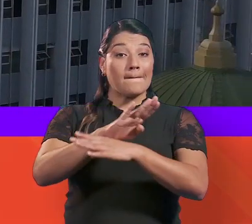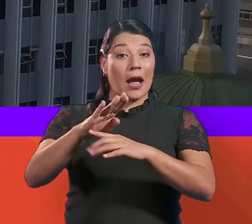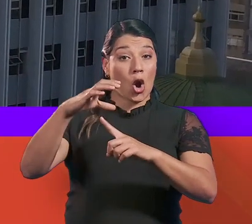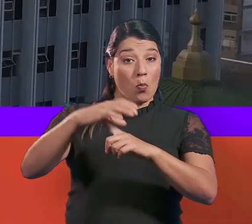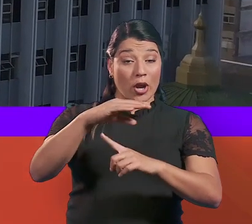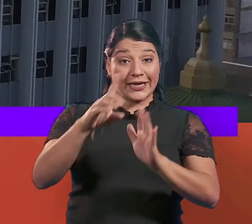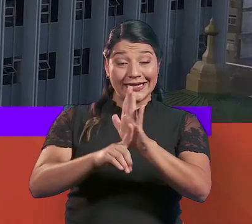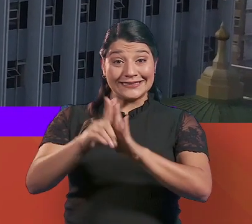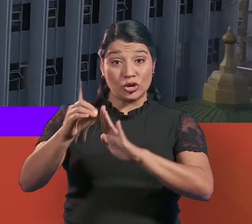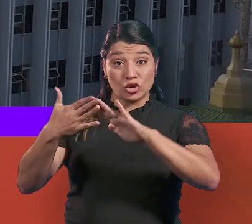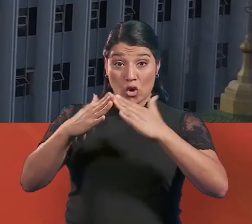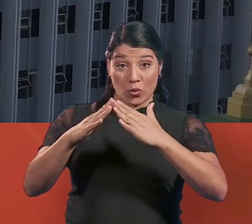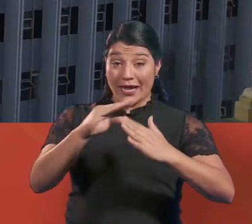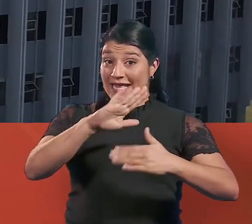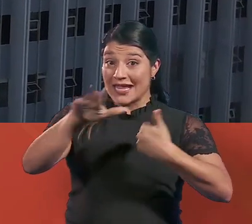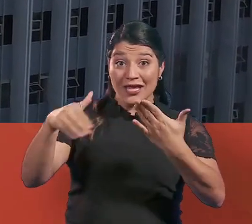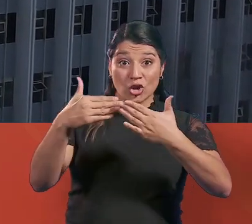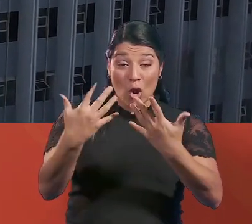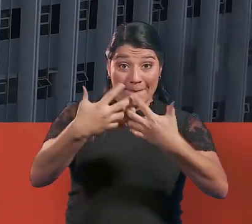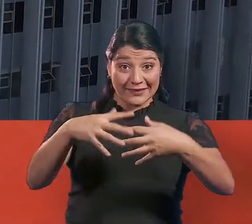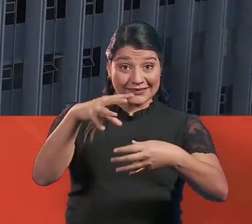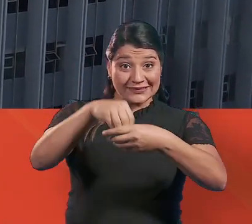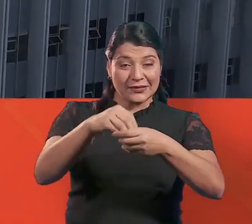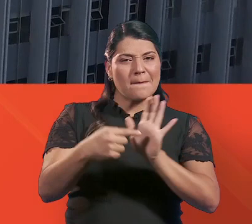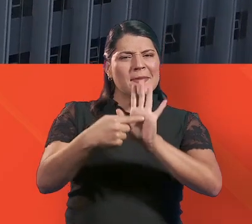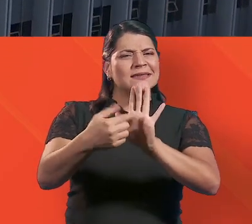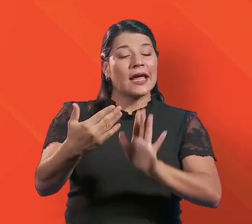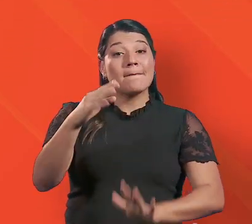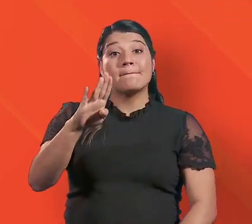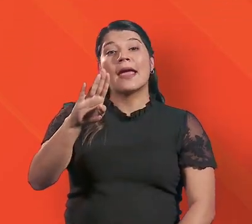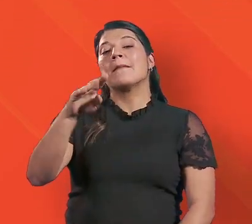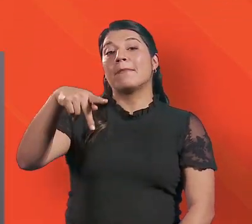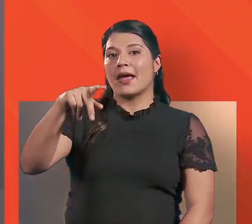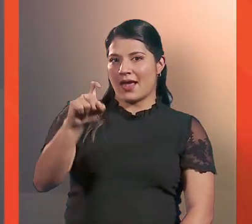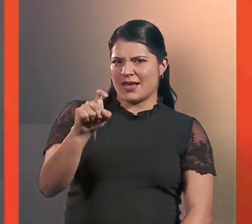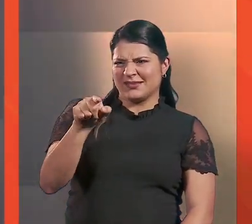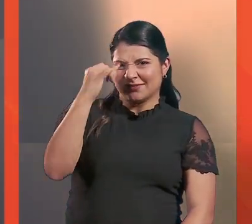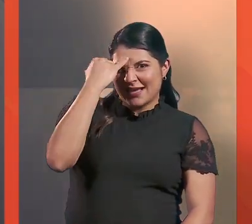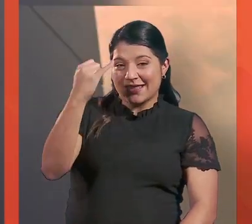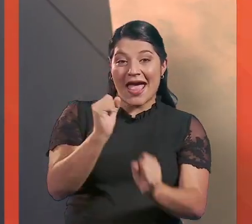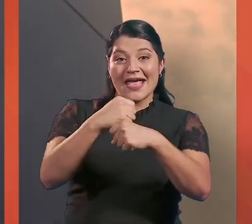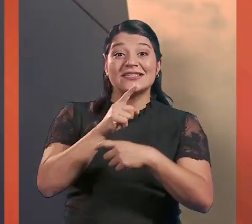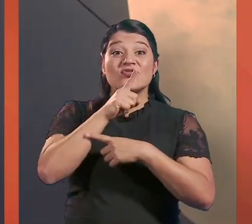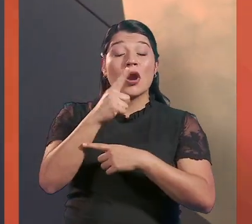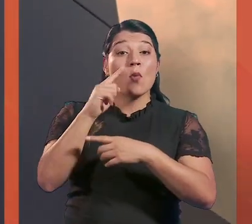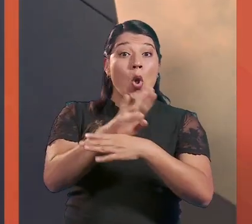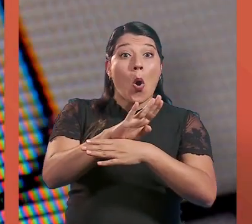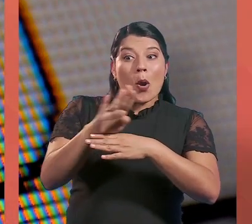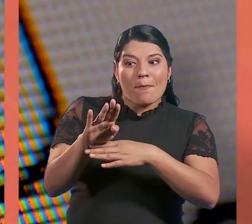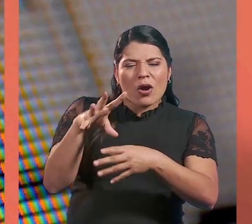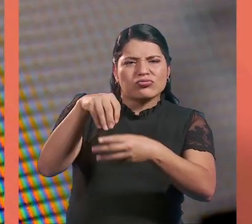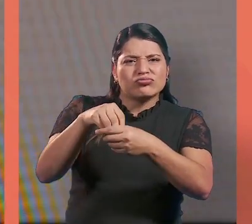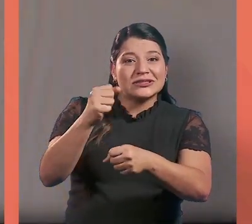El Banco Popular y de Desarrollo Comunal y todas sus empresas presentan BFX, ideas hechas realidad